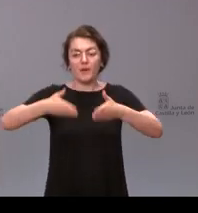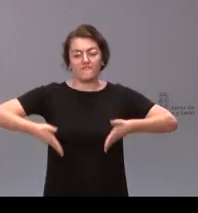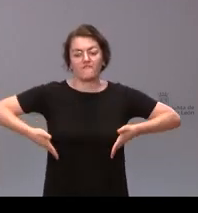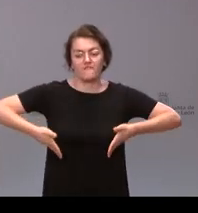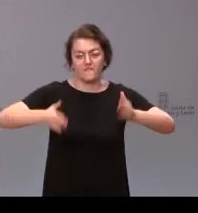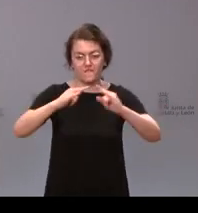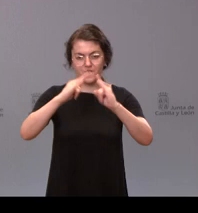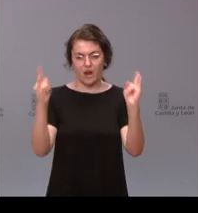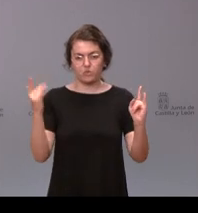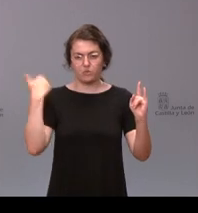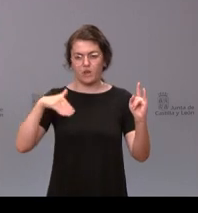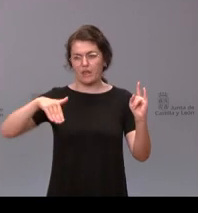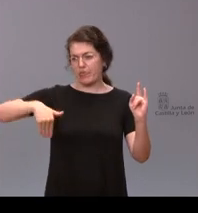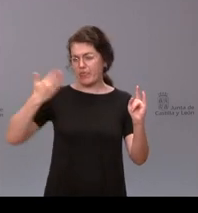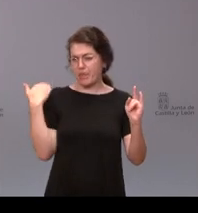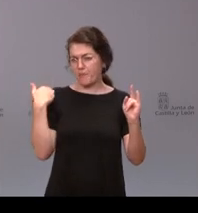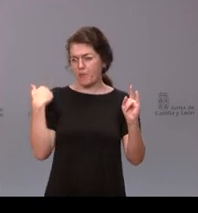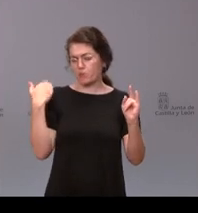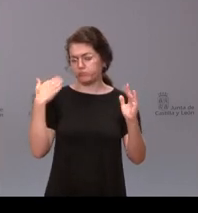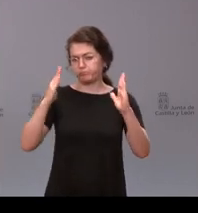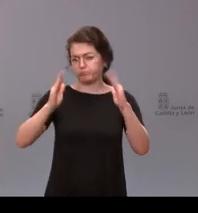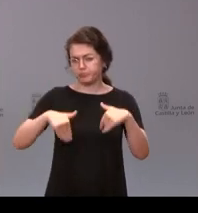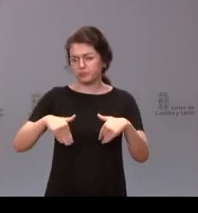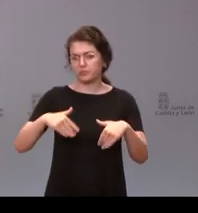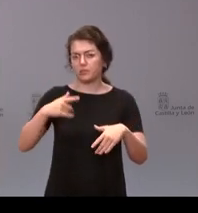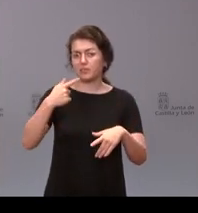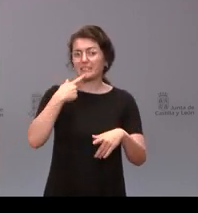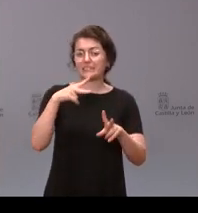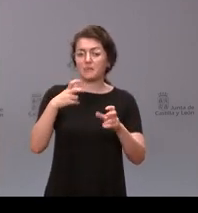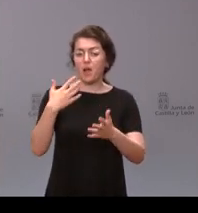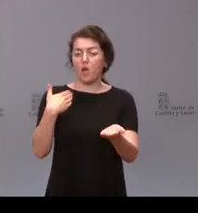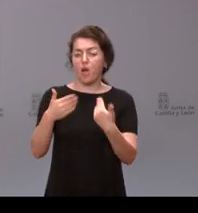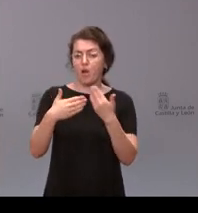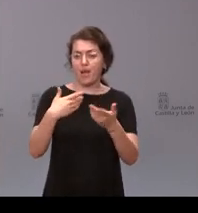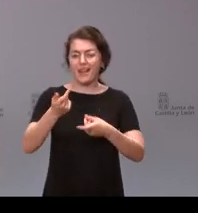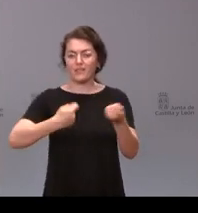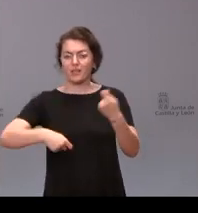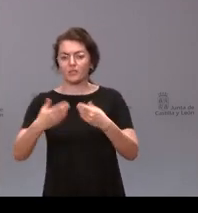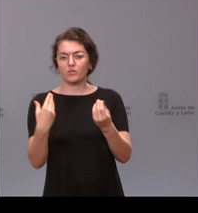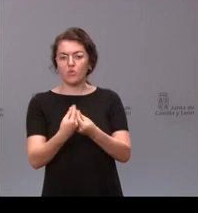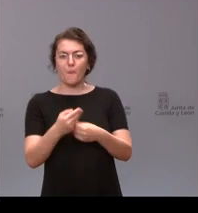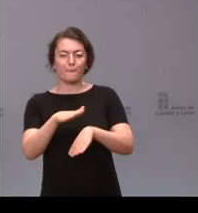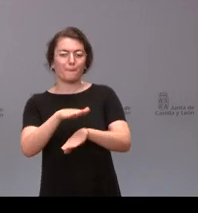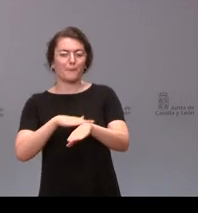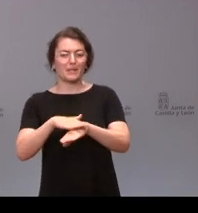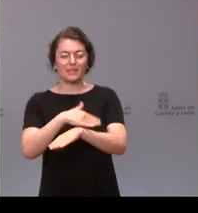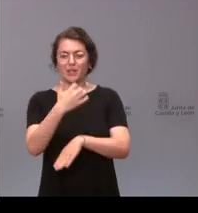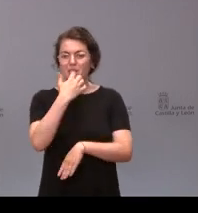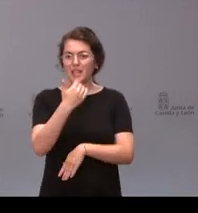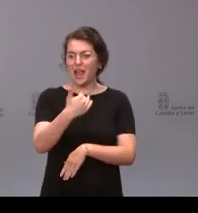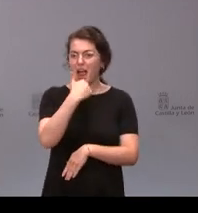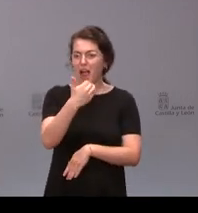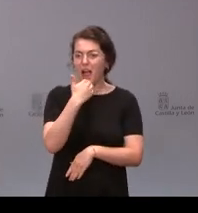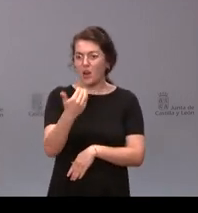unos cuantos días cómo van las negociaciones o las conversaciones con el ministerio y si les han dado alguna explicación a